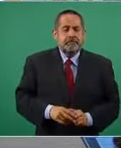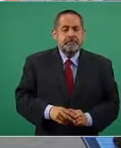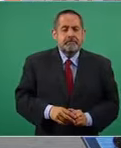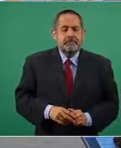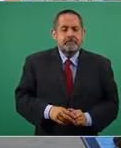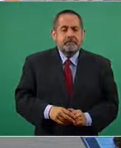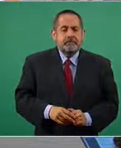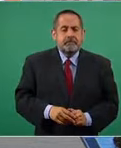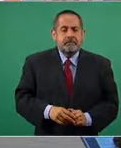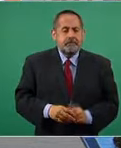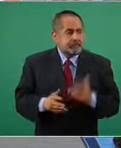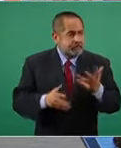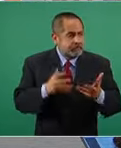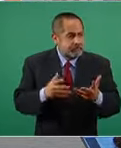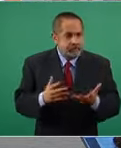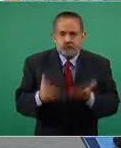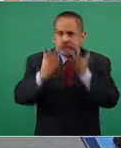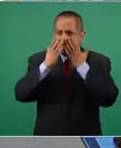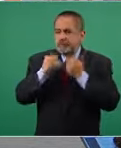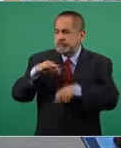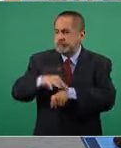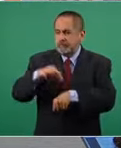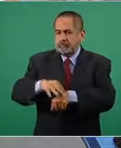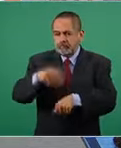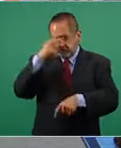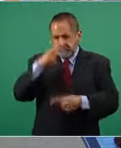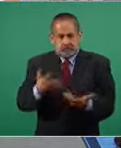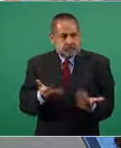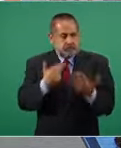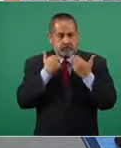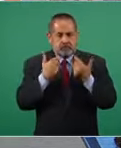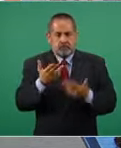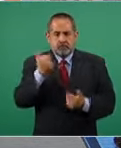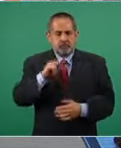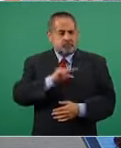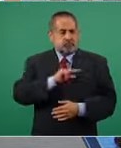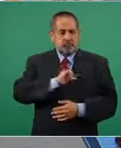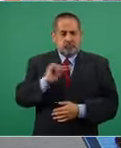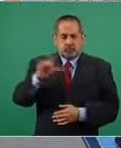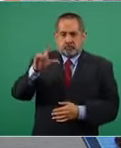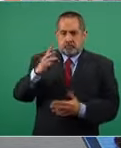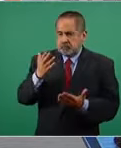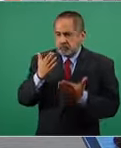nos dejaron sin médicos sin especialistas